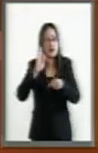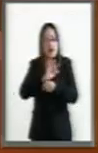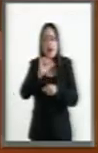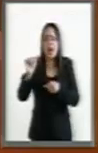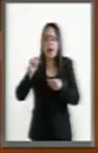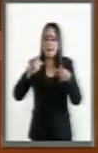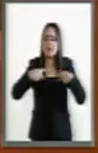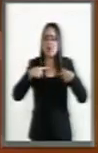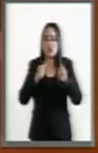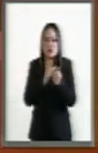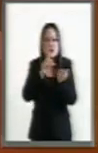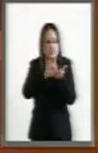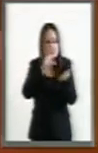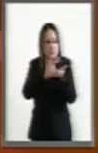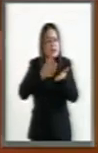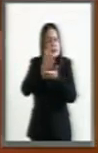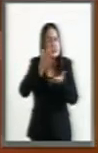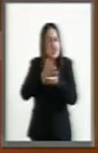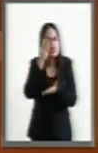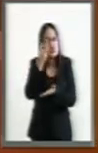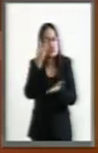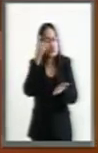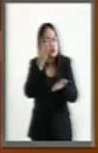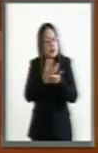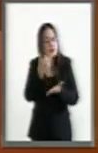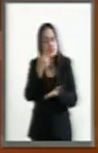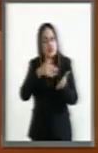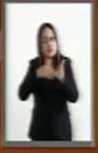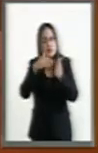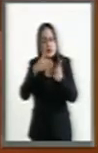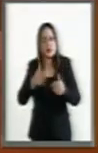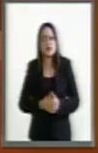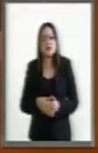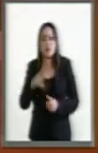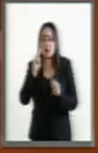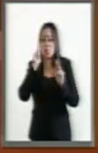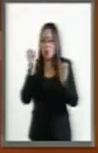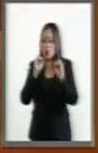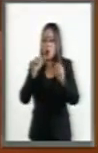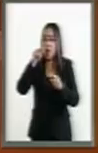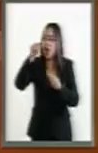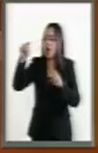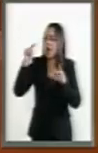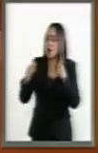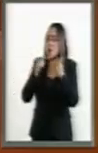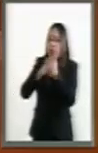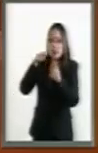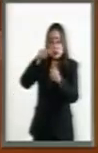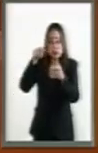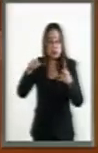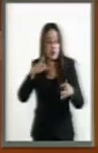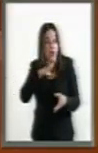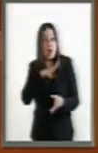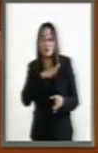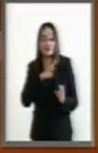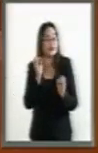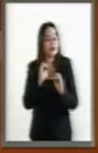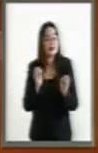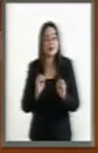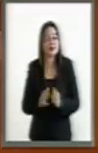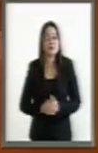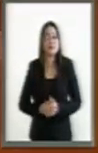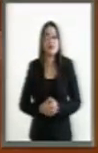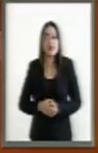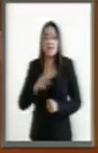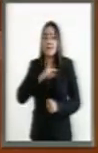personas con discapacidad. Sin embargo, esto no se ve en ninguna parte. En mi estado,